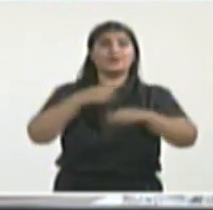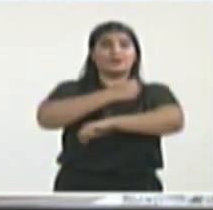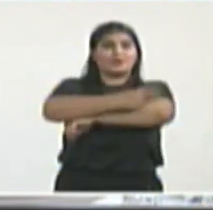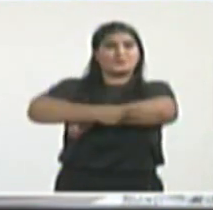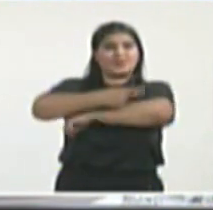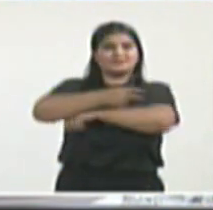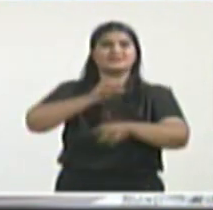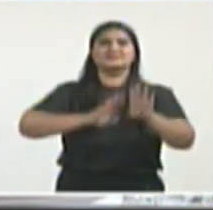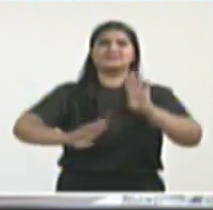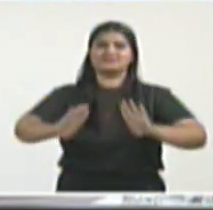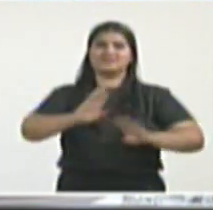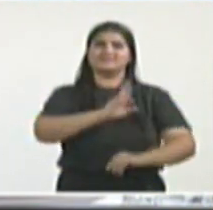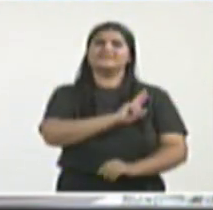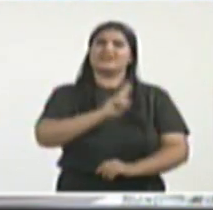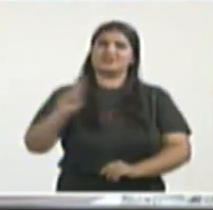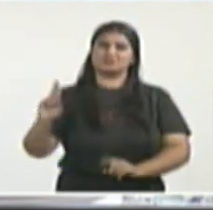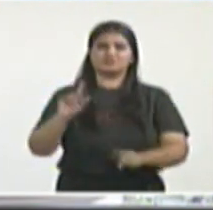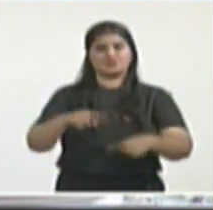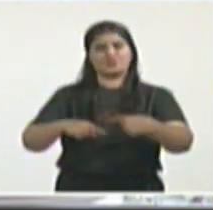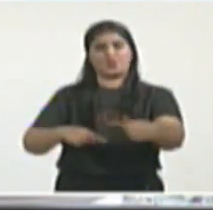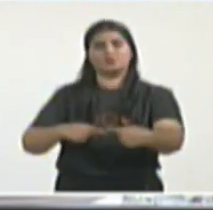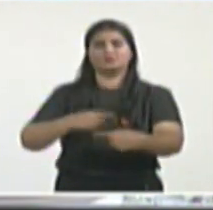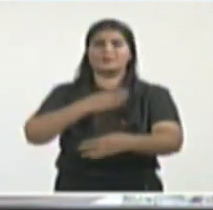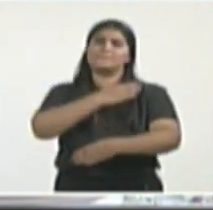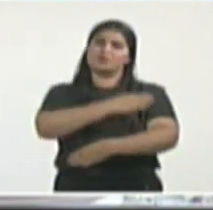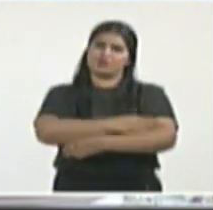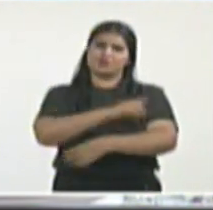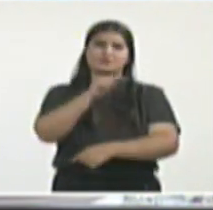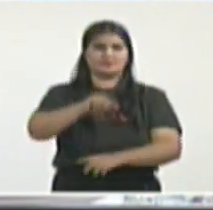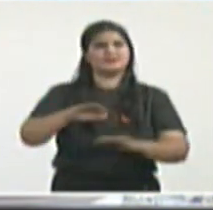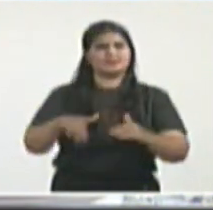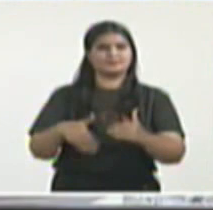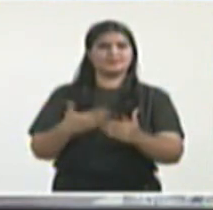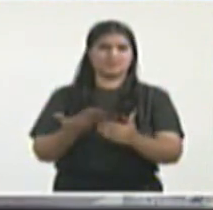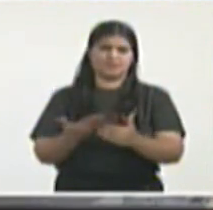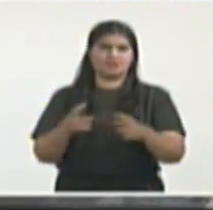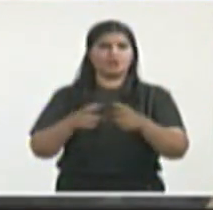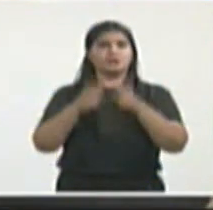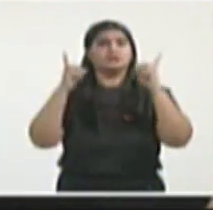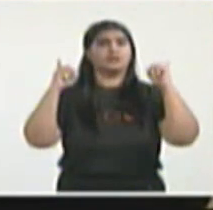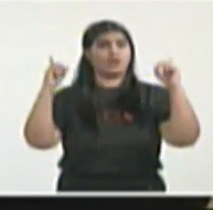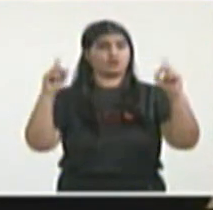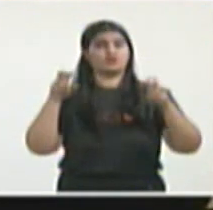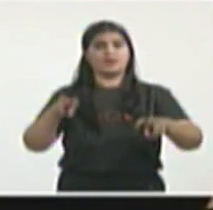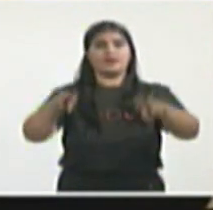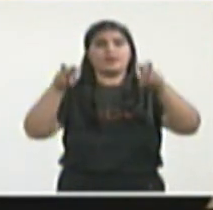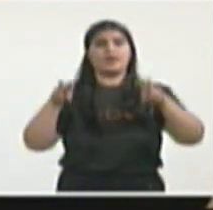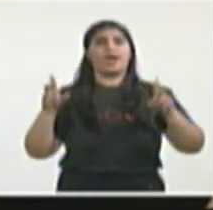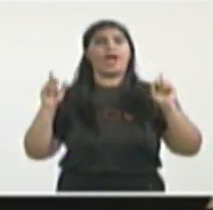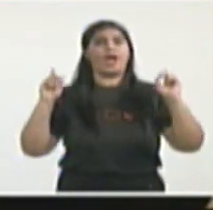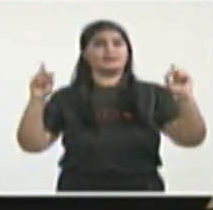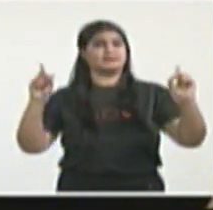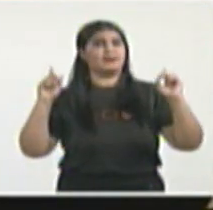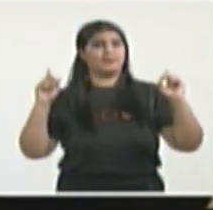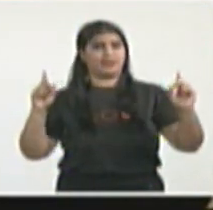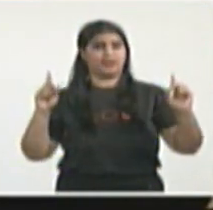que mostraba el propio discurso de los Estados Unidos en la Asamblea General cuando trataba de